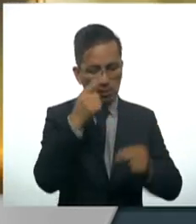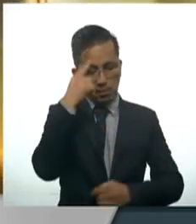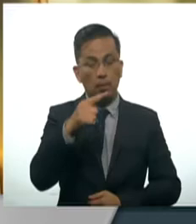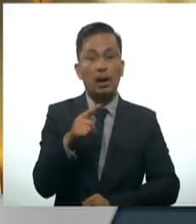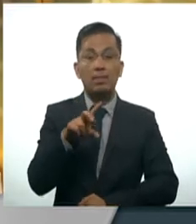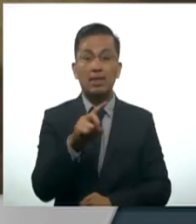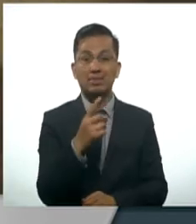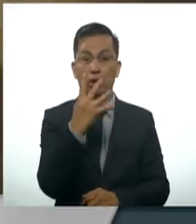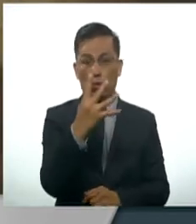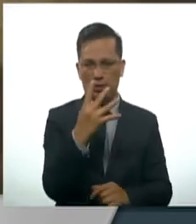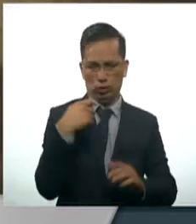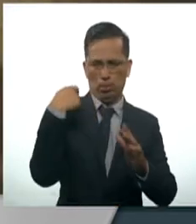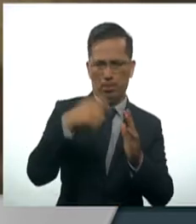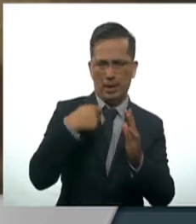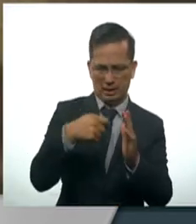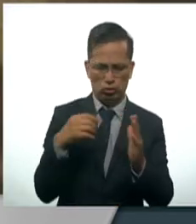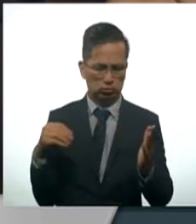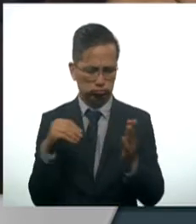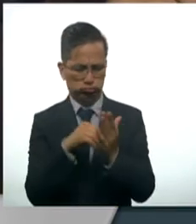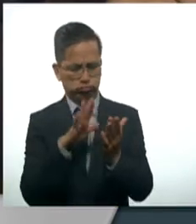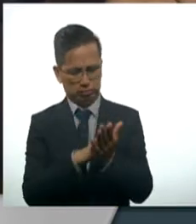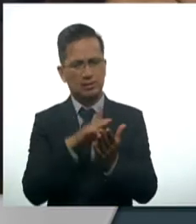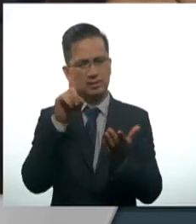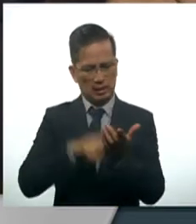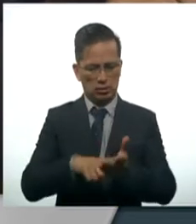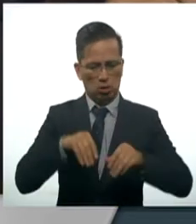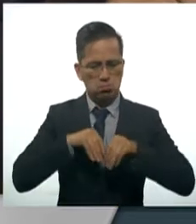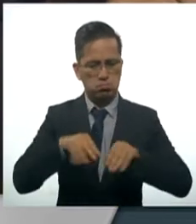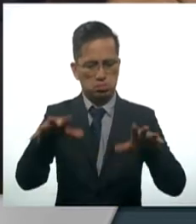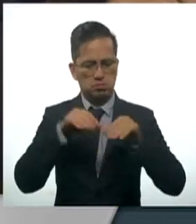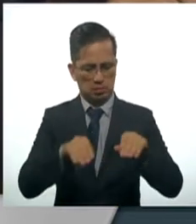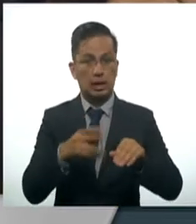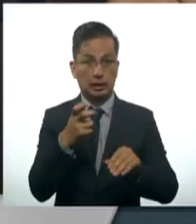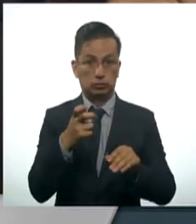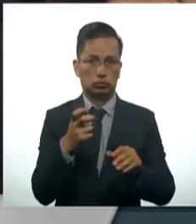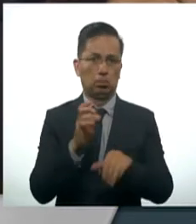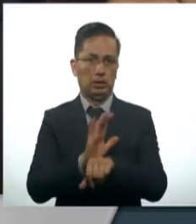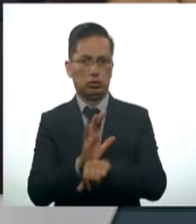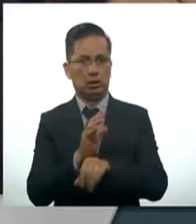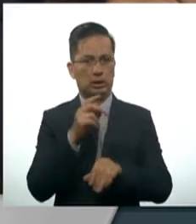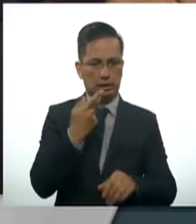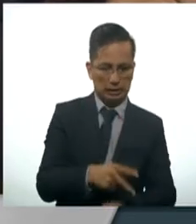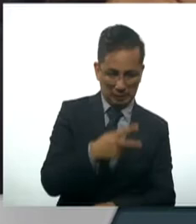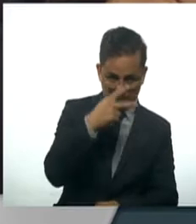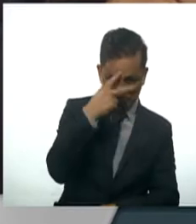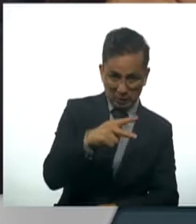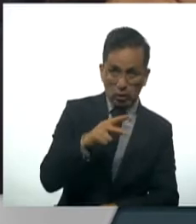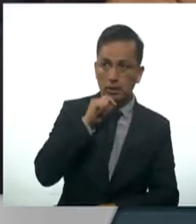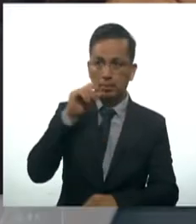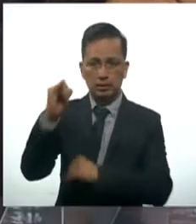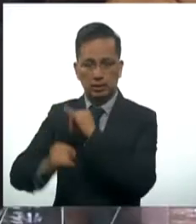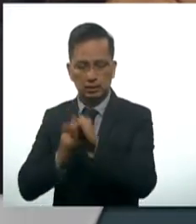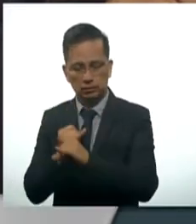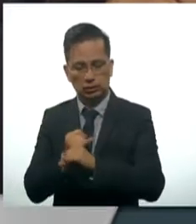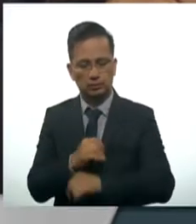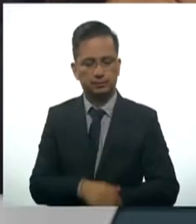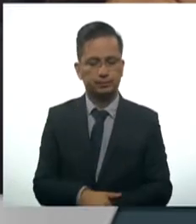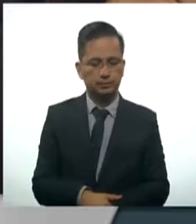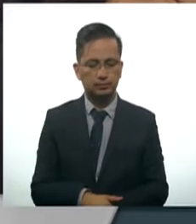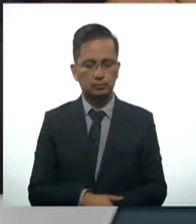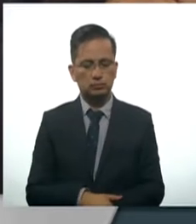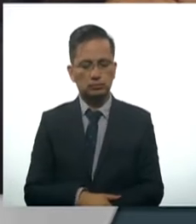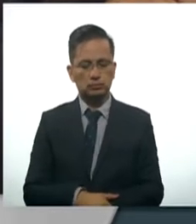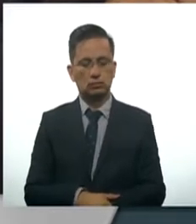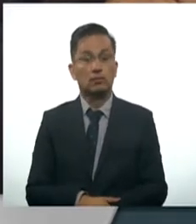filmes de talla nacional e internacional. Y resulta de gran trascendencia esta firma de